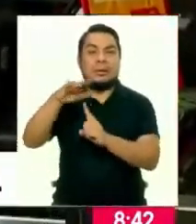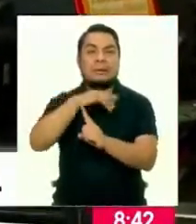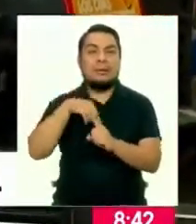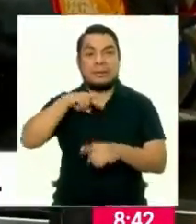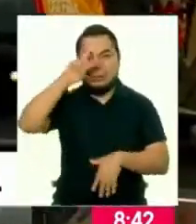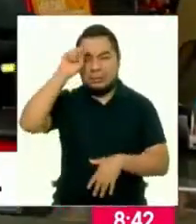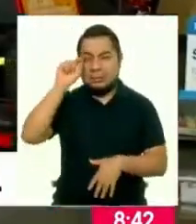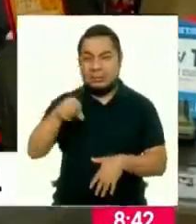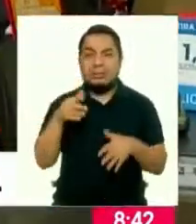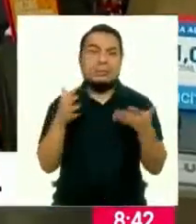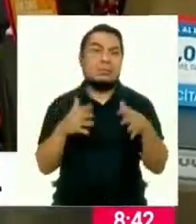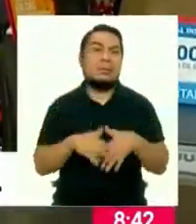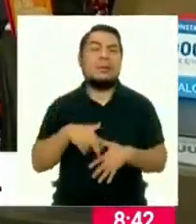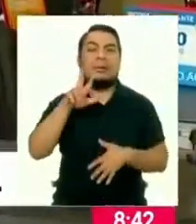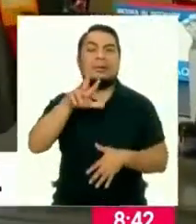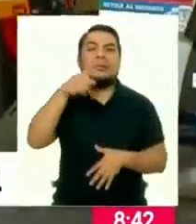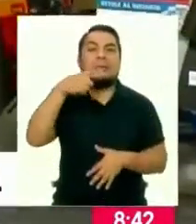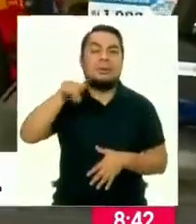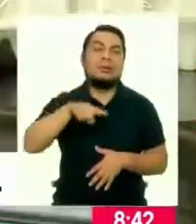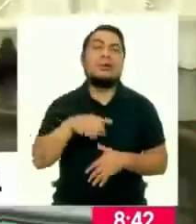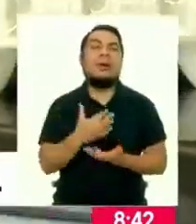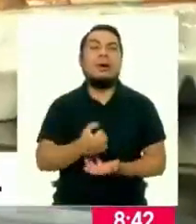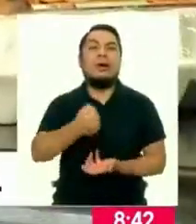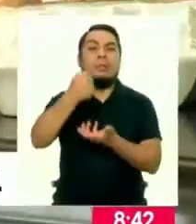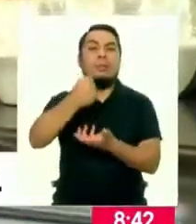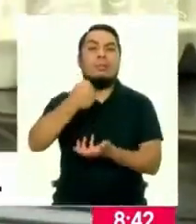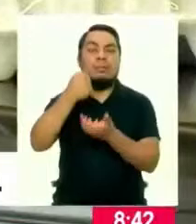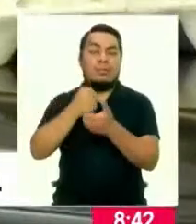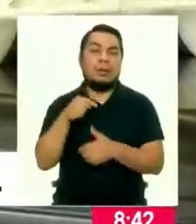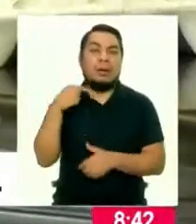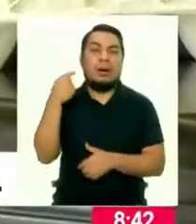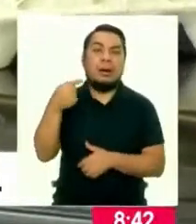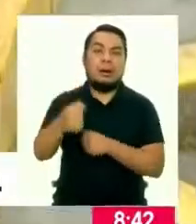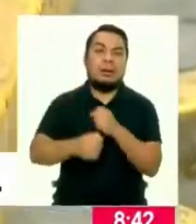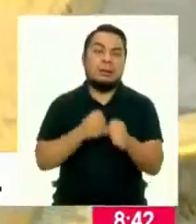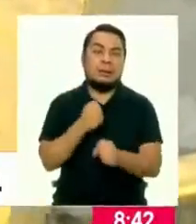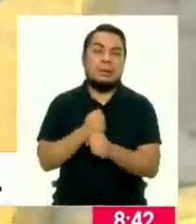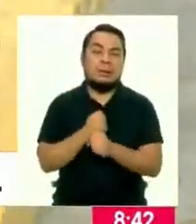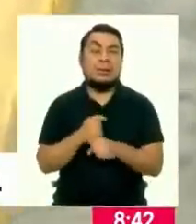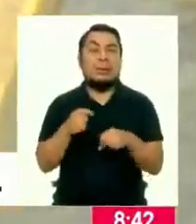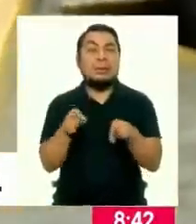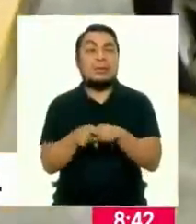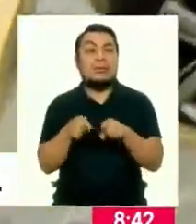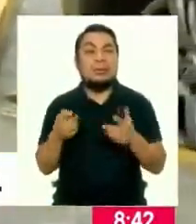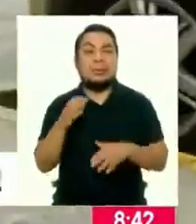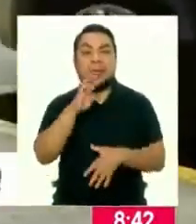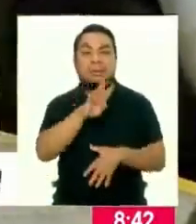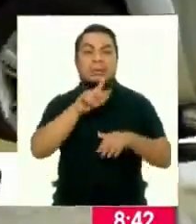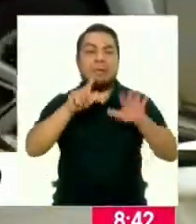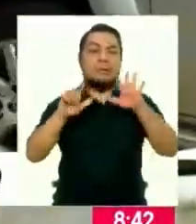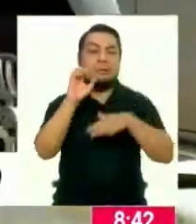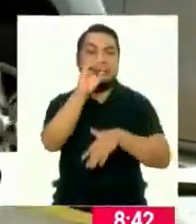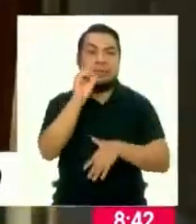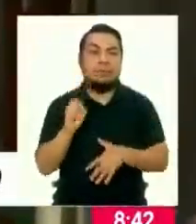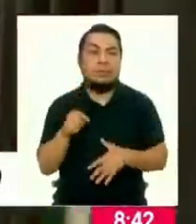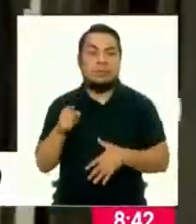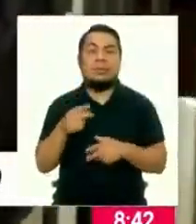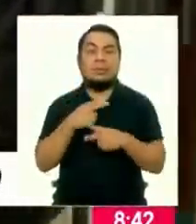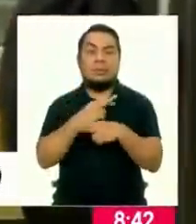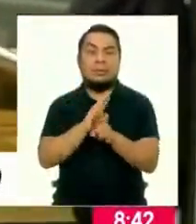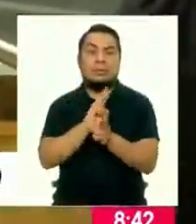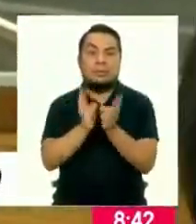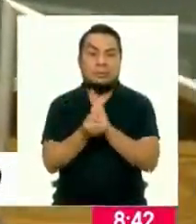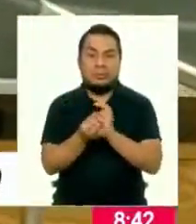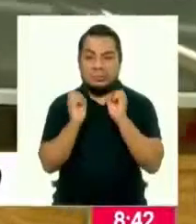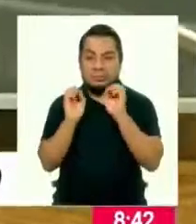en Perú se consumen cerca de 3 millones de bolsas plásticas cada año. Además, el 47% de los residuos de este